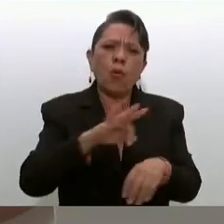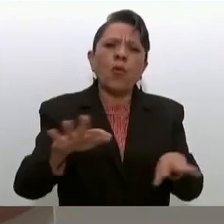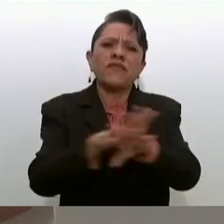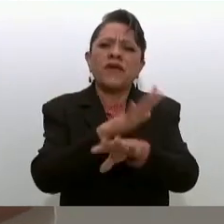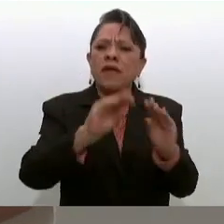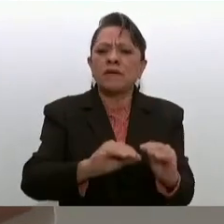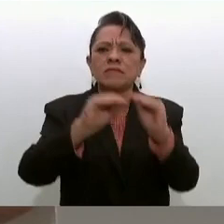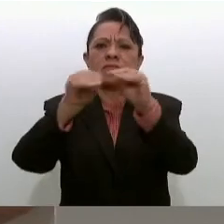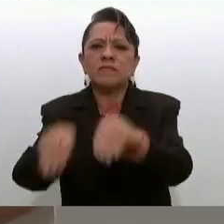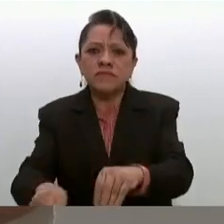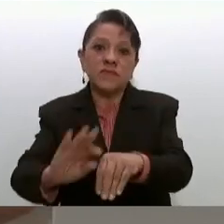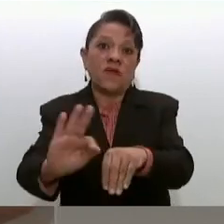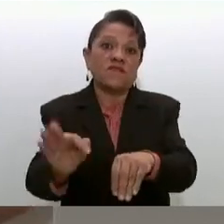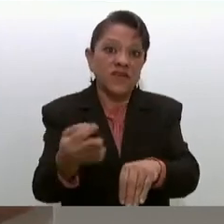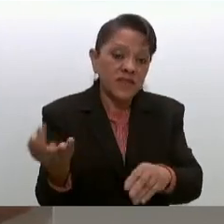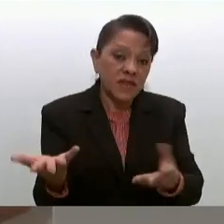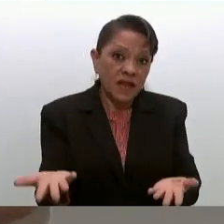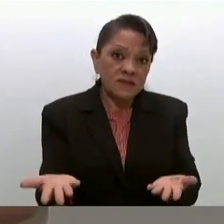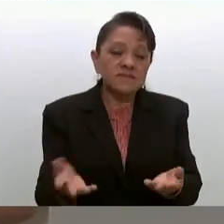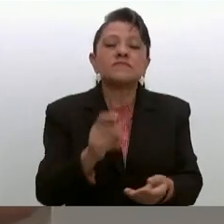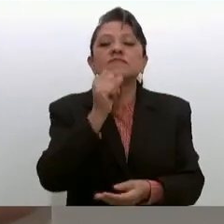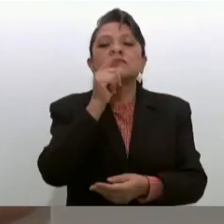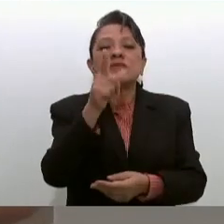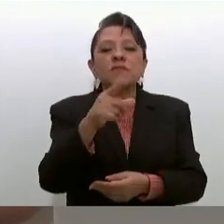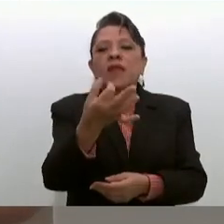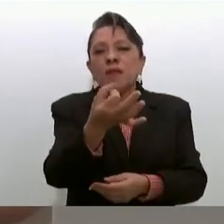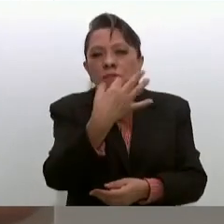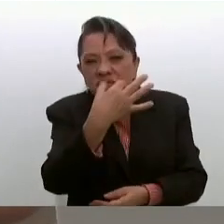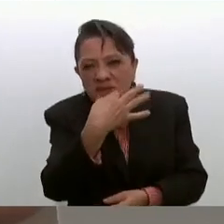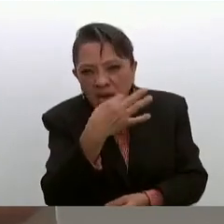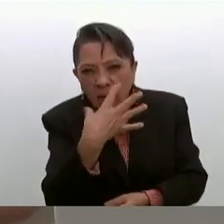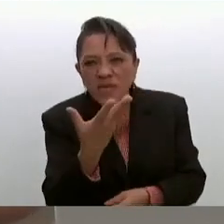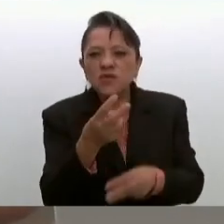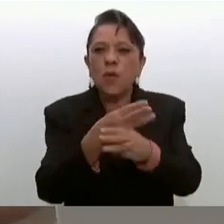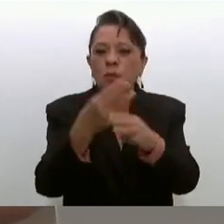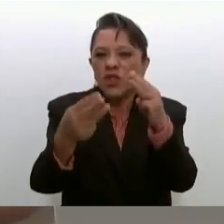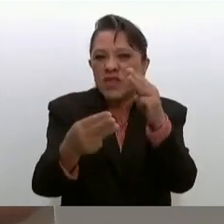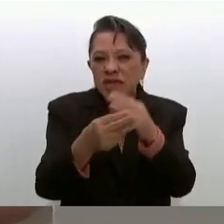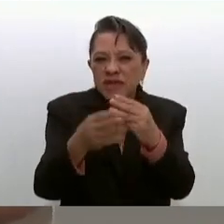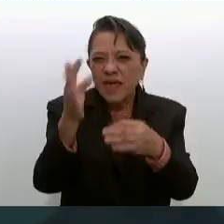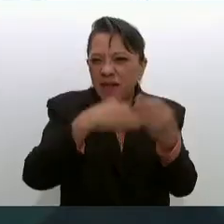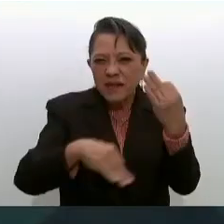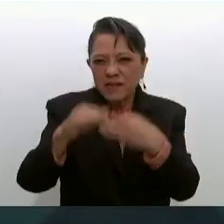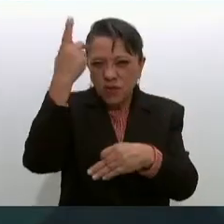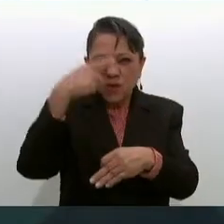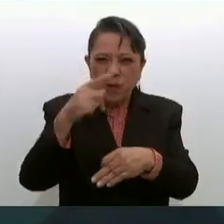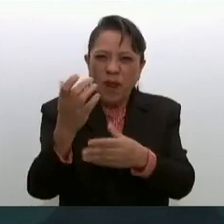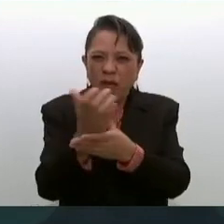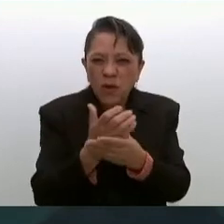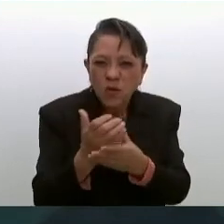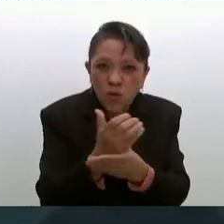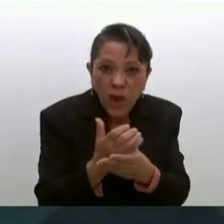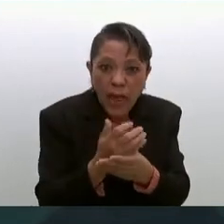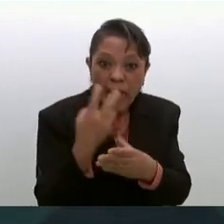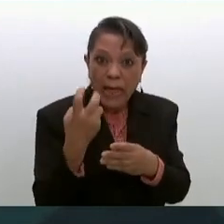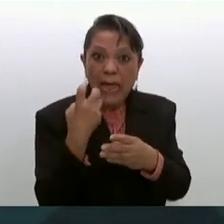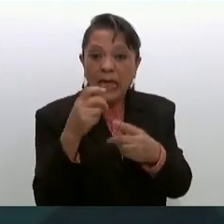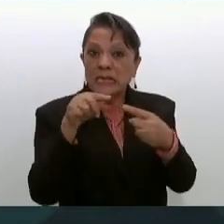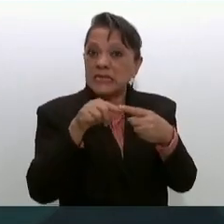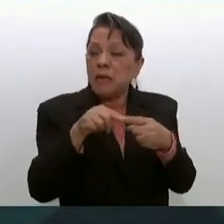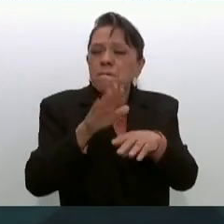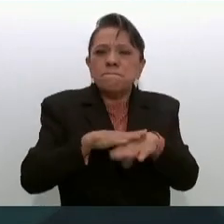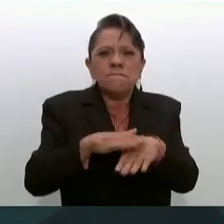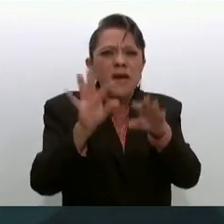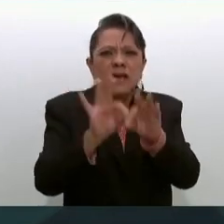Los medicamentos y material de curación, como ustedes saben, han oído, han escuchado, han leído, que es uno de los ejes de más